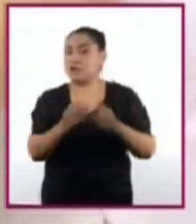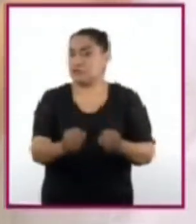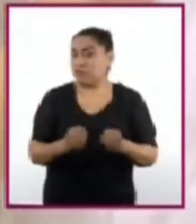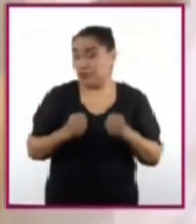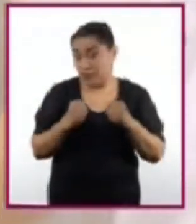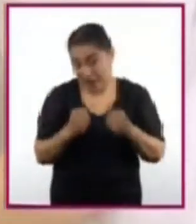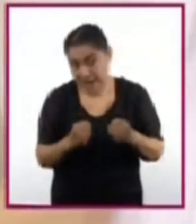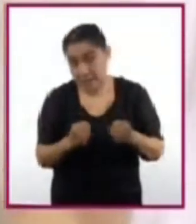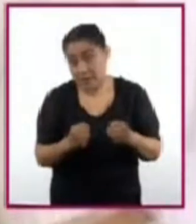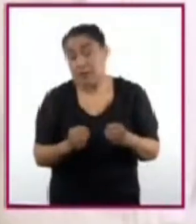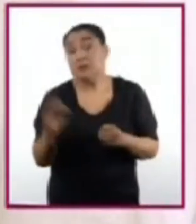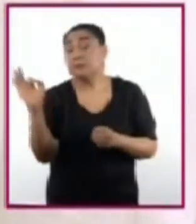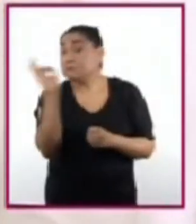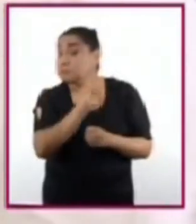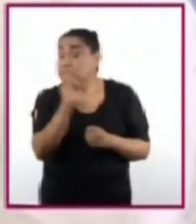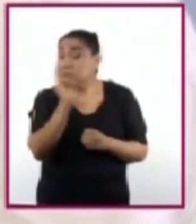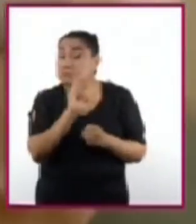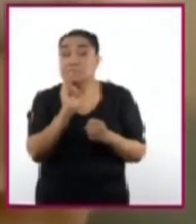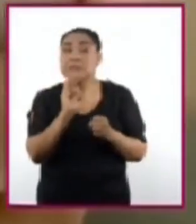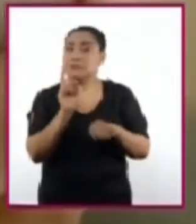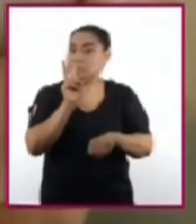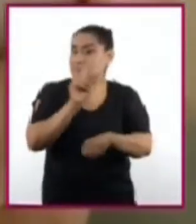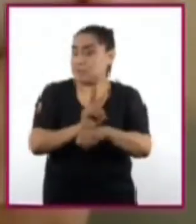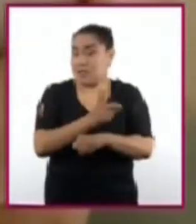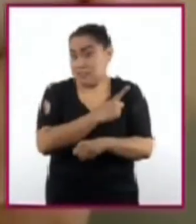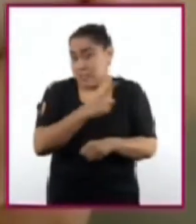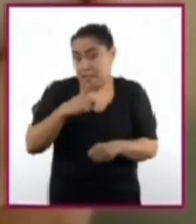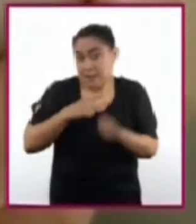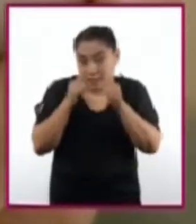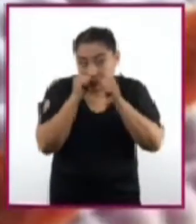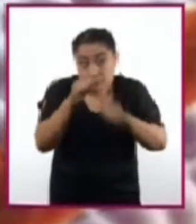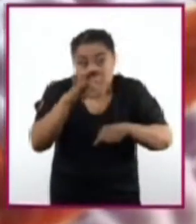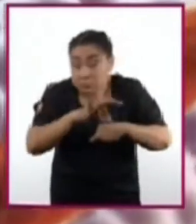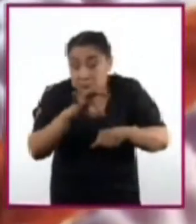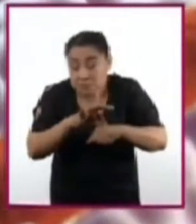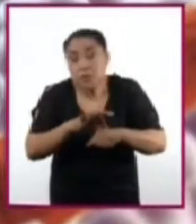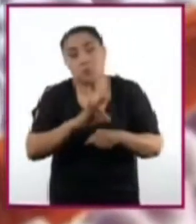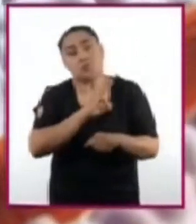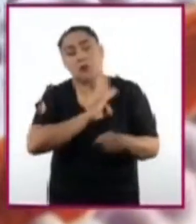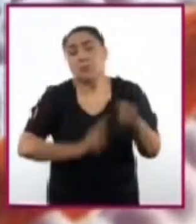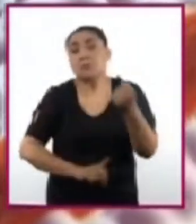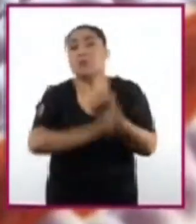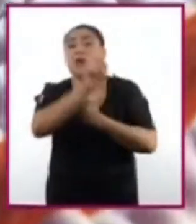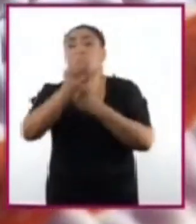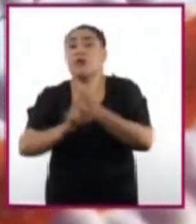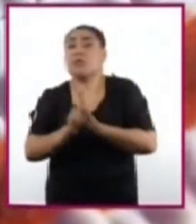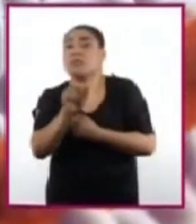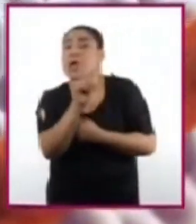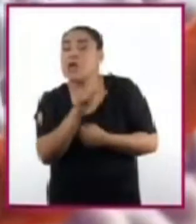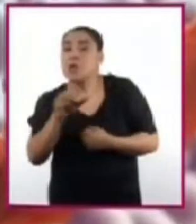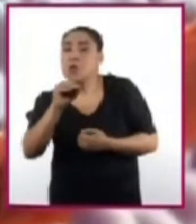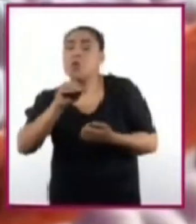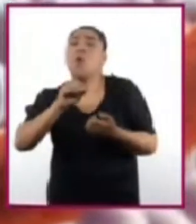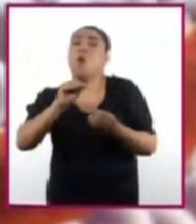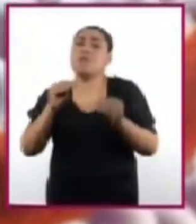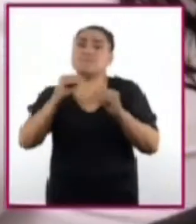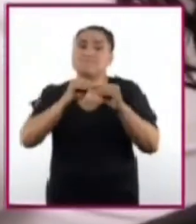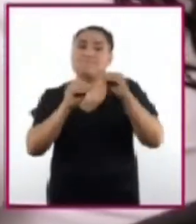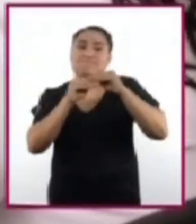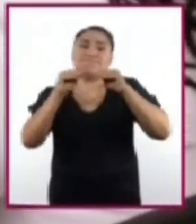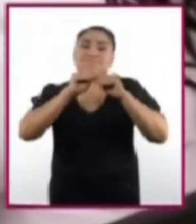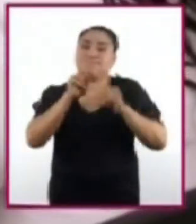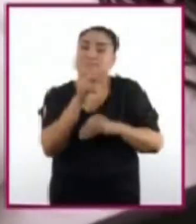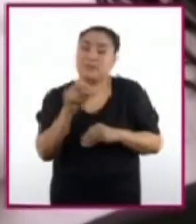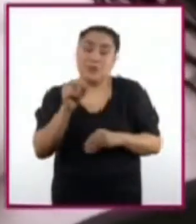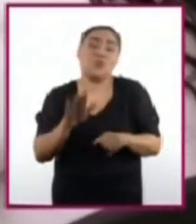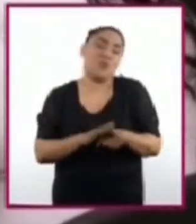por lo que, si no se usan bajo estricta vigilancia médica, pueden provocar daños en los tejidos y mutaciones. Por